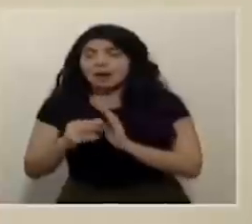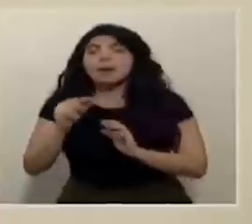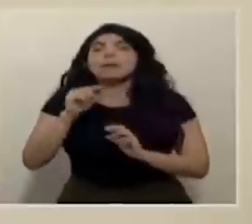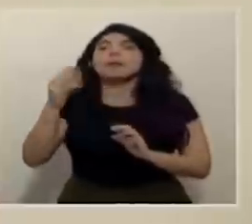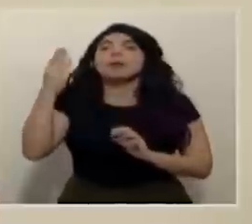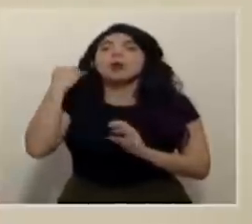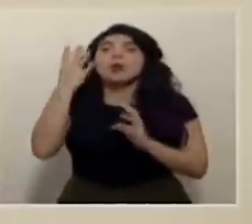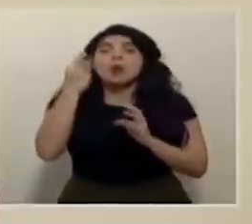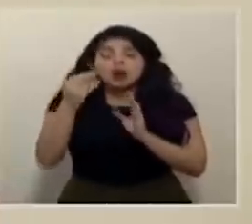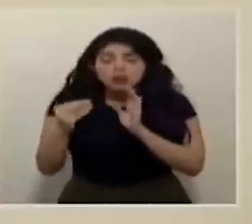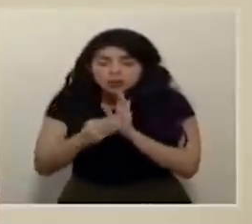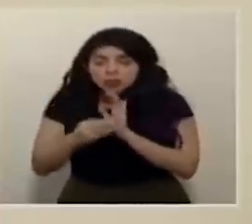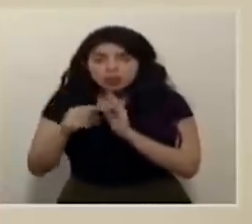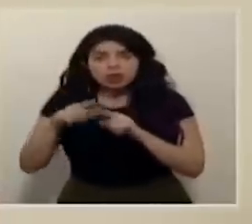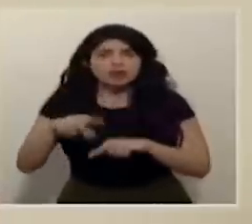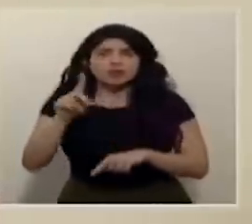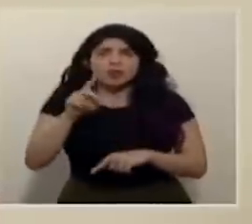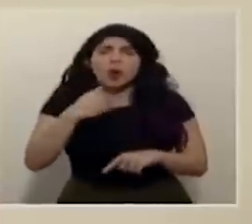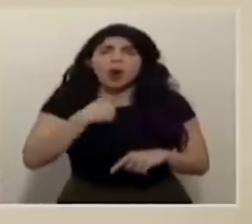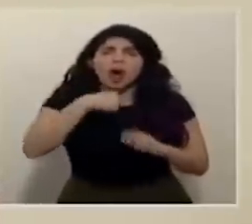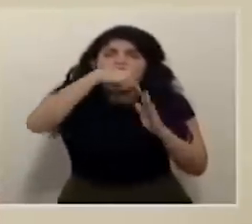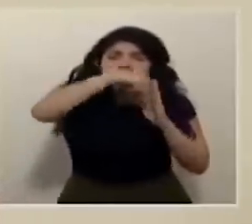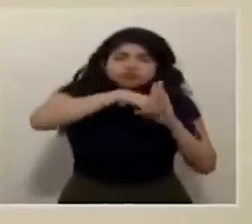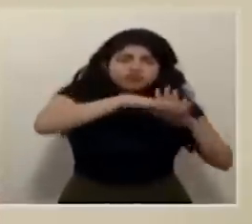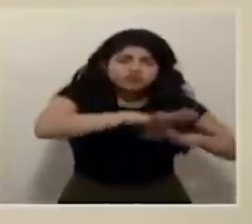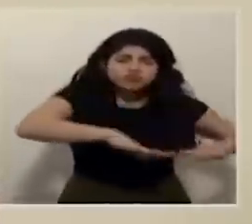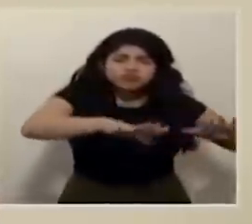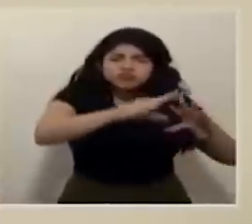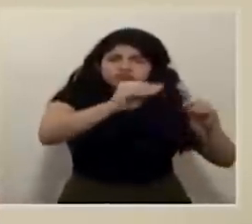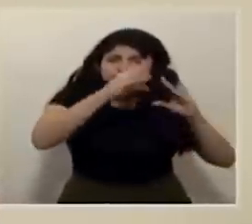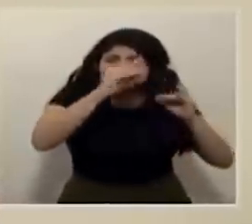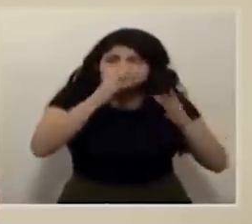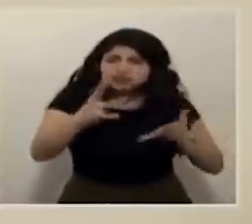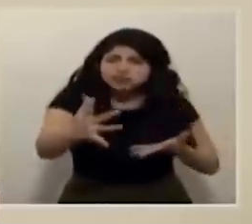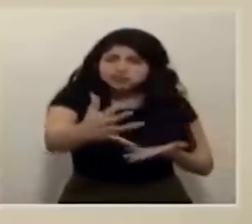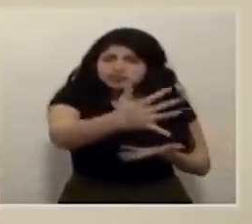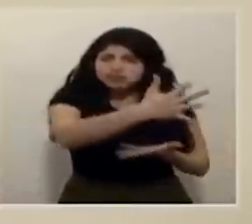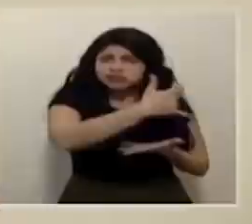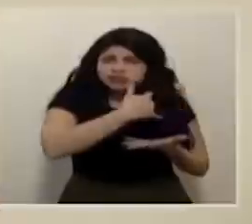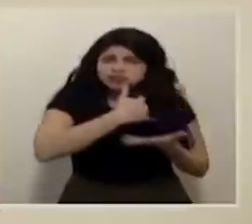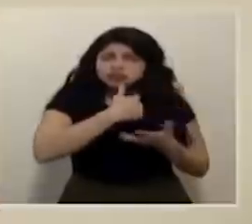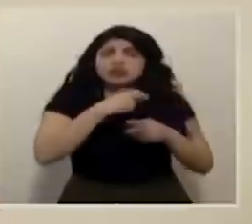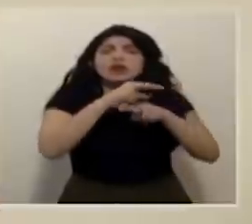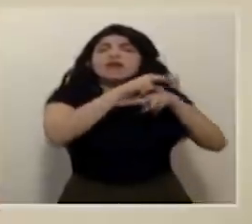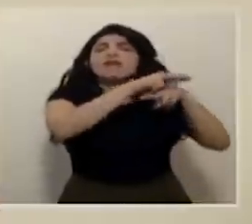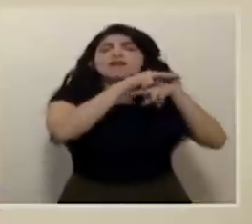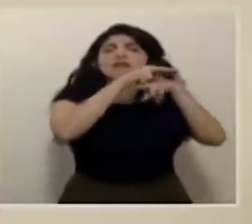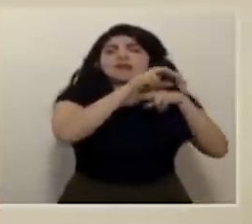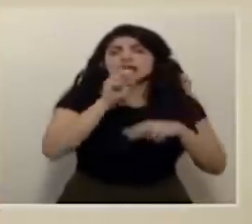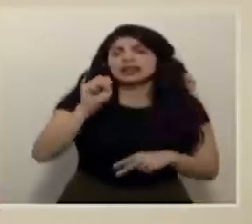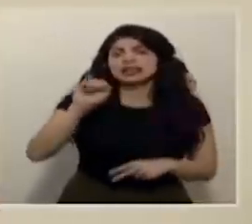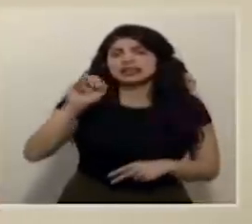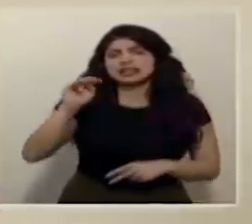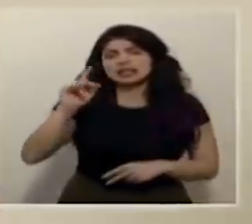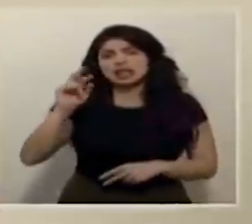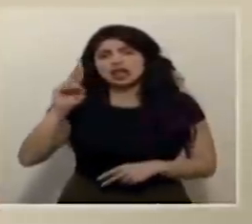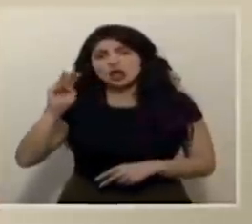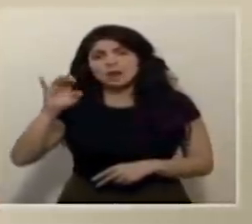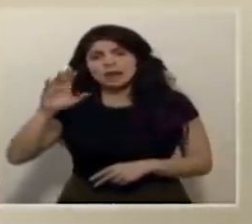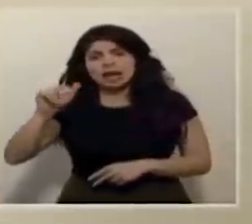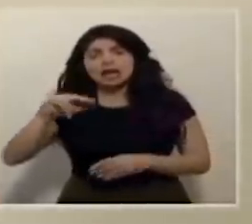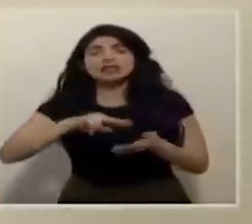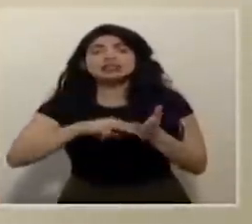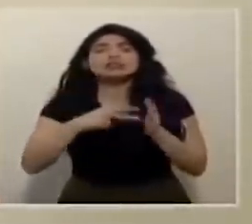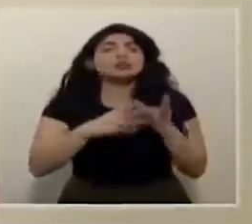hubo la semana pasada hay una valoración que se da en el contexto hay incluso lo que es la vigilancia sindrómica que es la cantidad de personas con